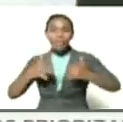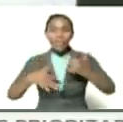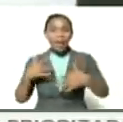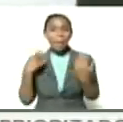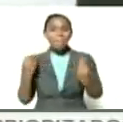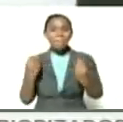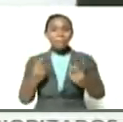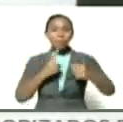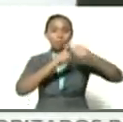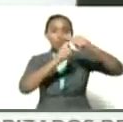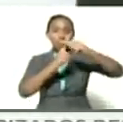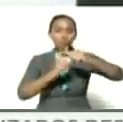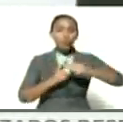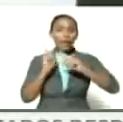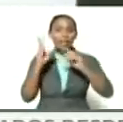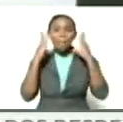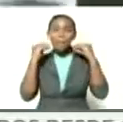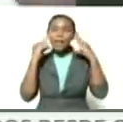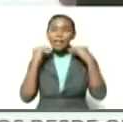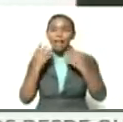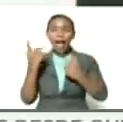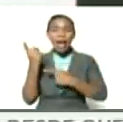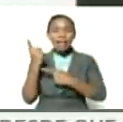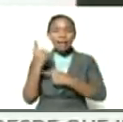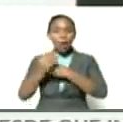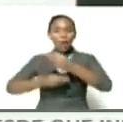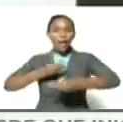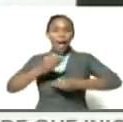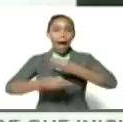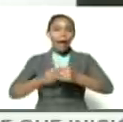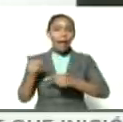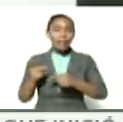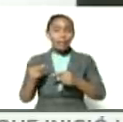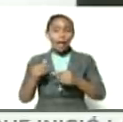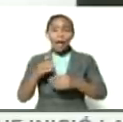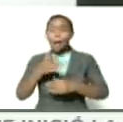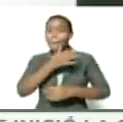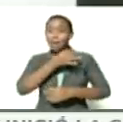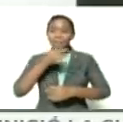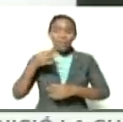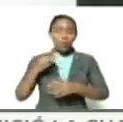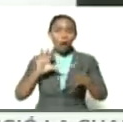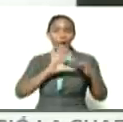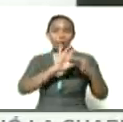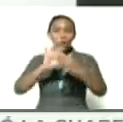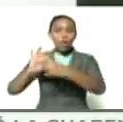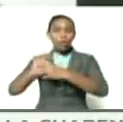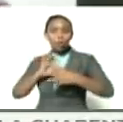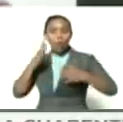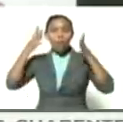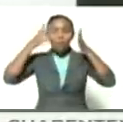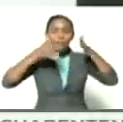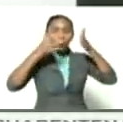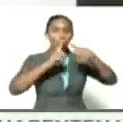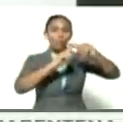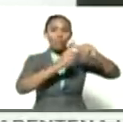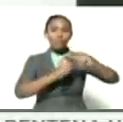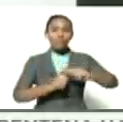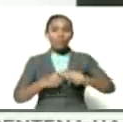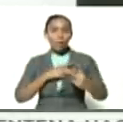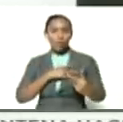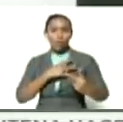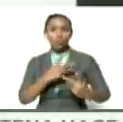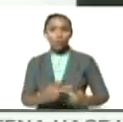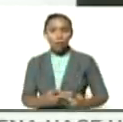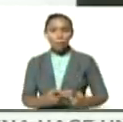sumatoria de esas experiencias sea lo que cree este gran espacio de articulación, de formación, de sumatoria, de voluntad.